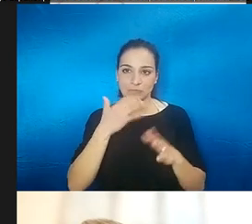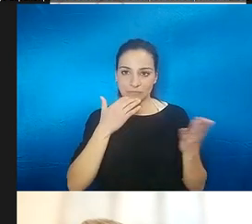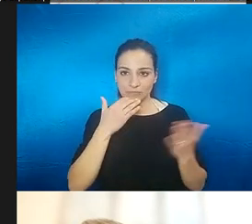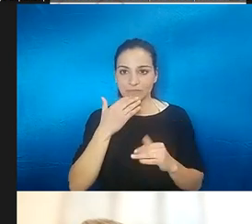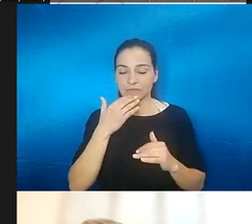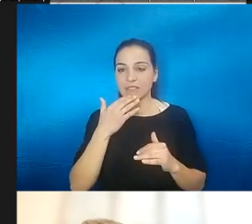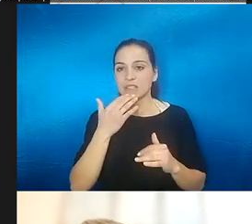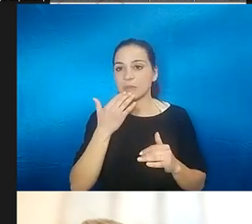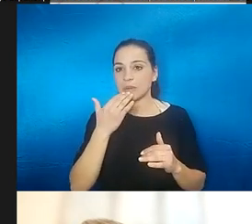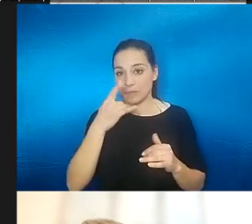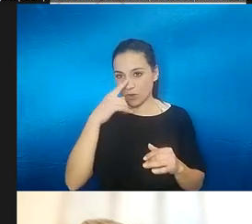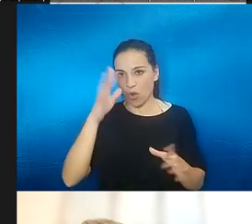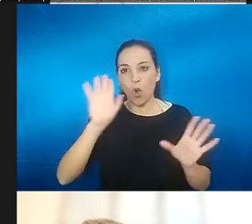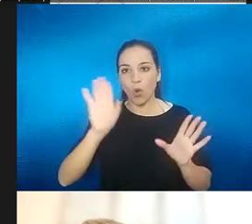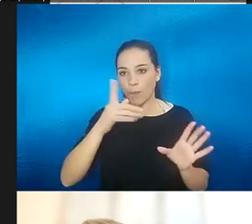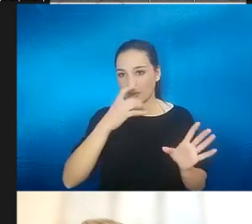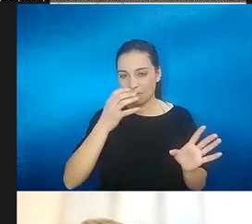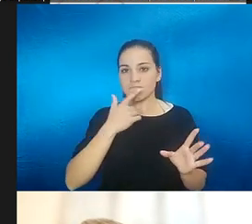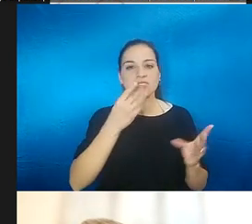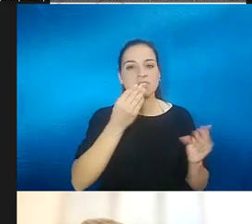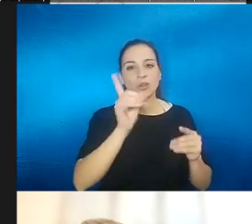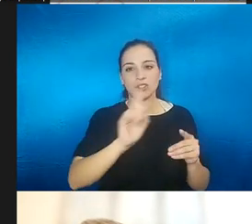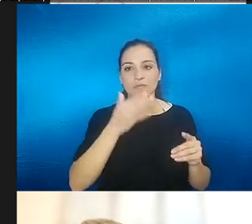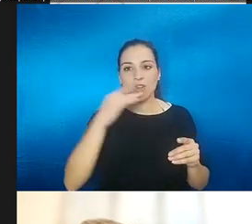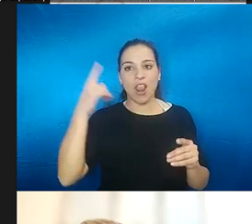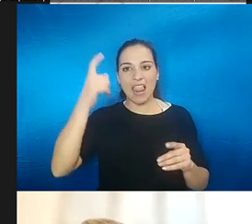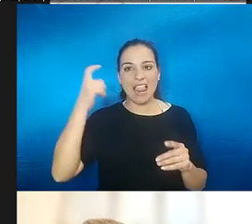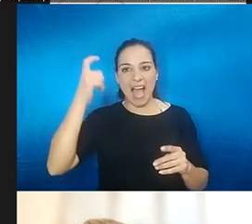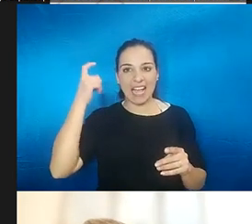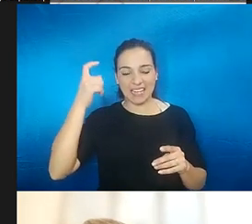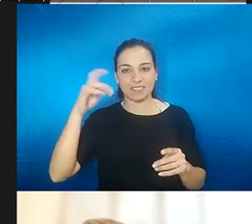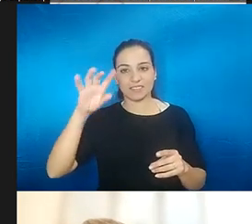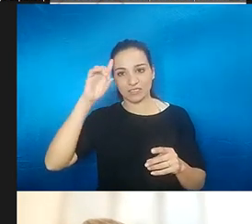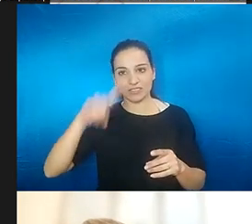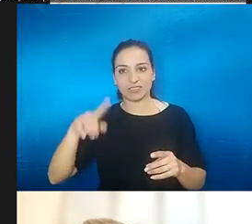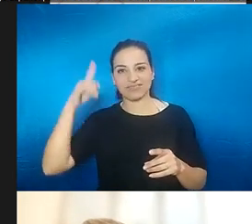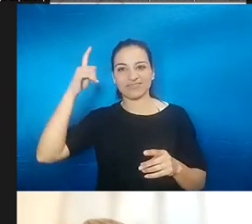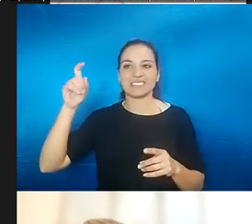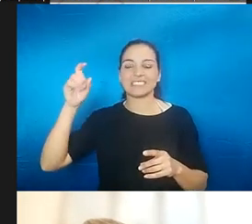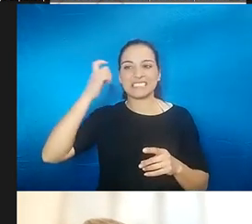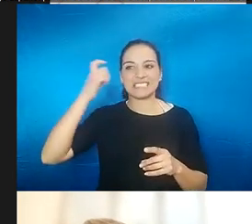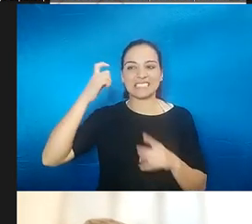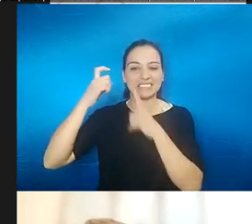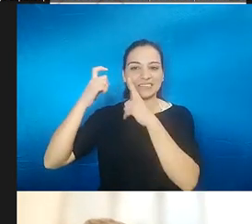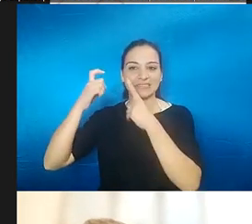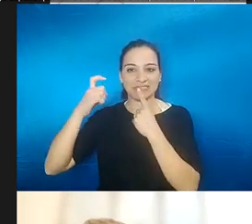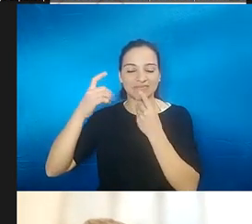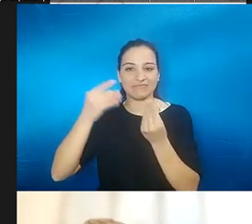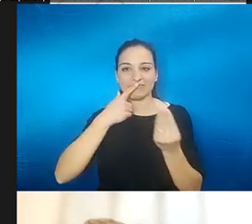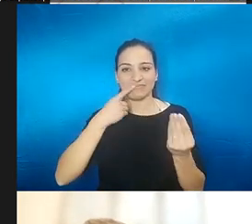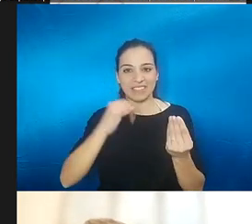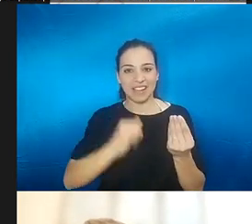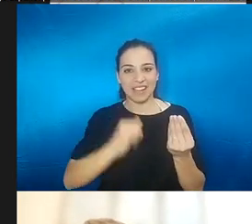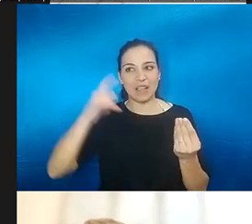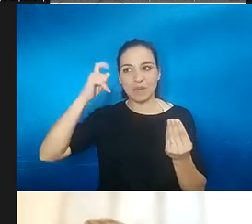laca yo sé que es laca pero no la estoy oliendo pero es como que por el gusto la estoy sintiendo eso es una